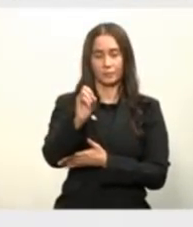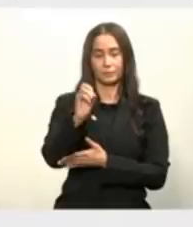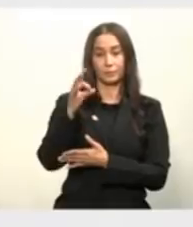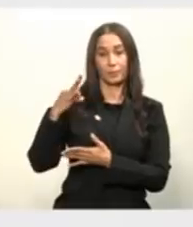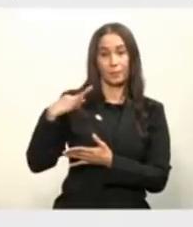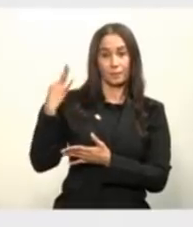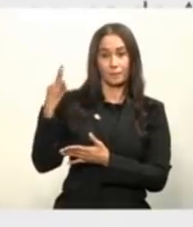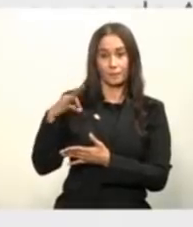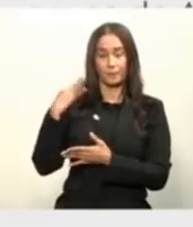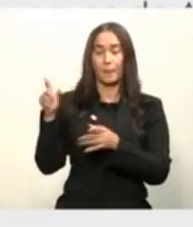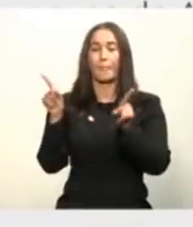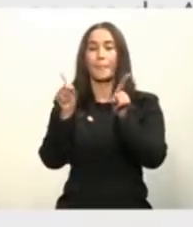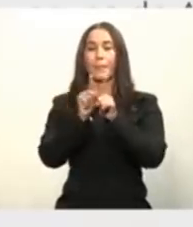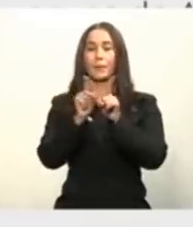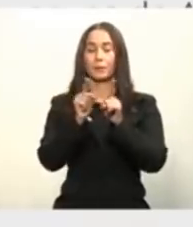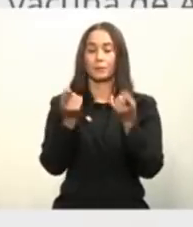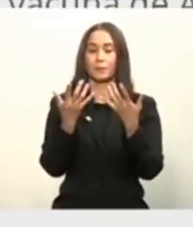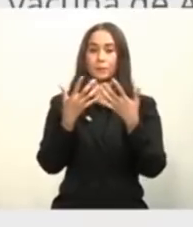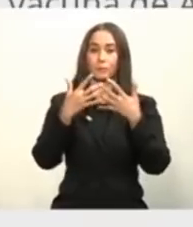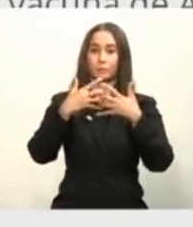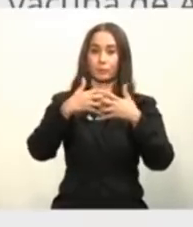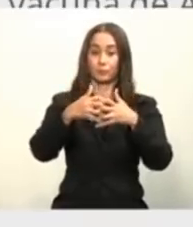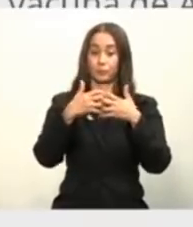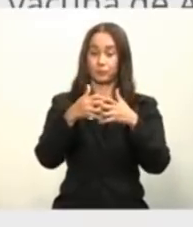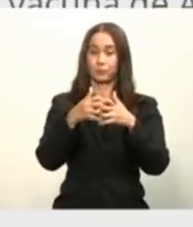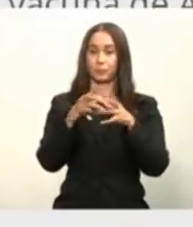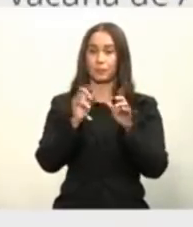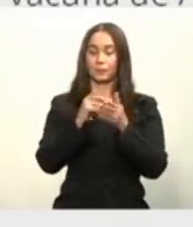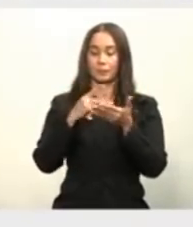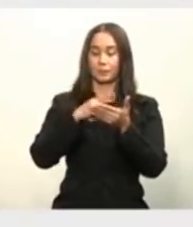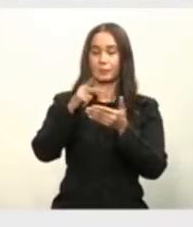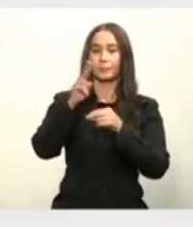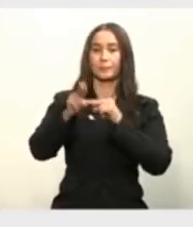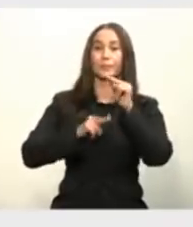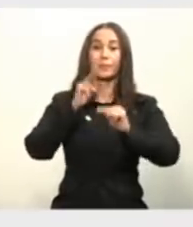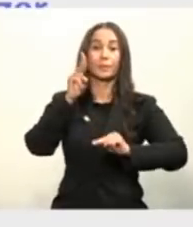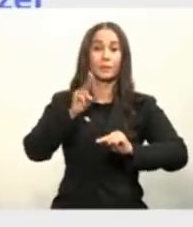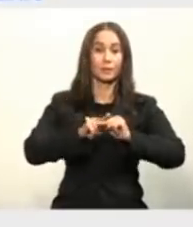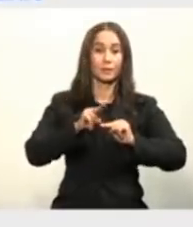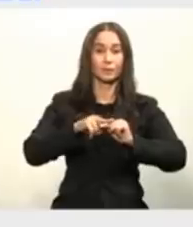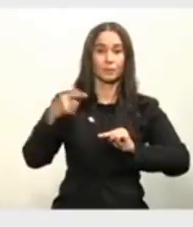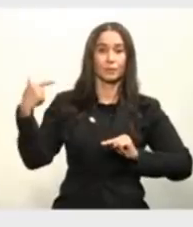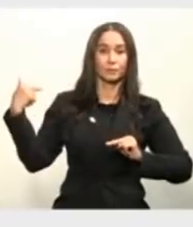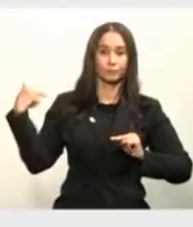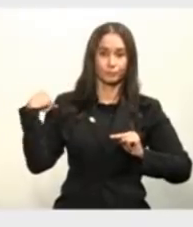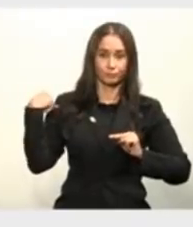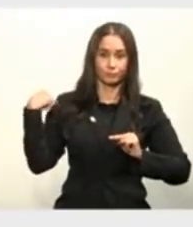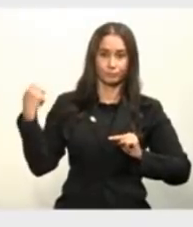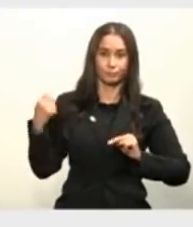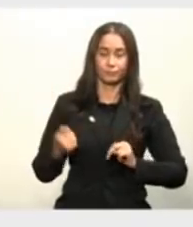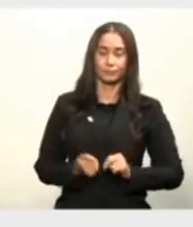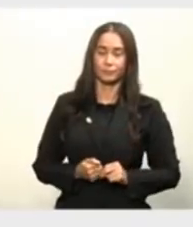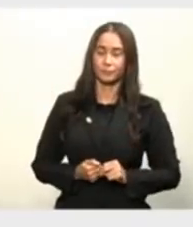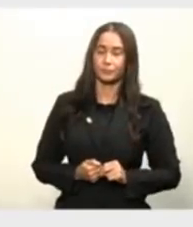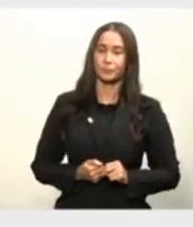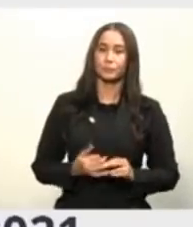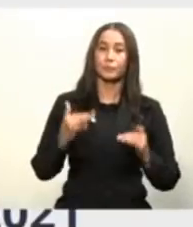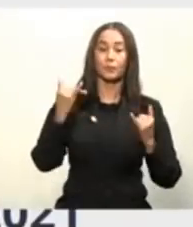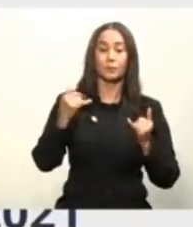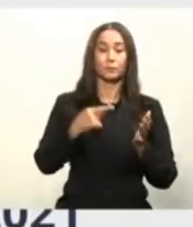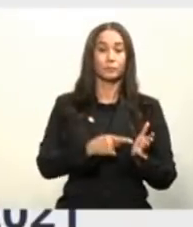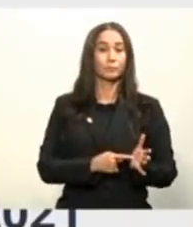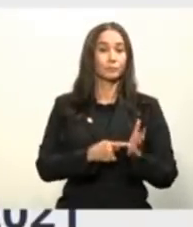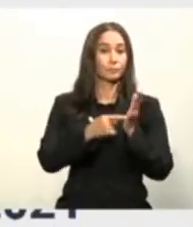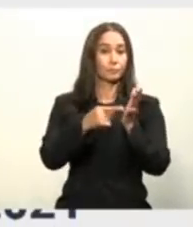se conformó el Centro Neurálgico del Plan Nacional de Vacunación, presentando nosotros